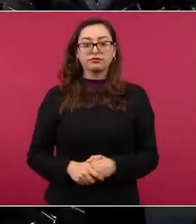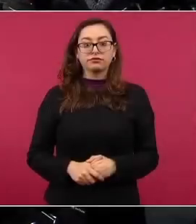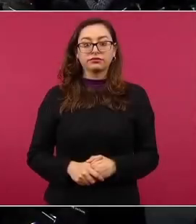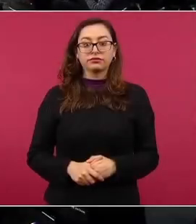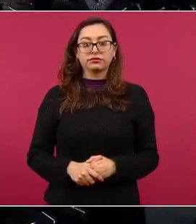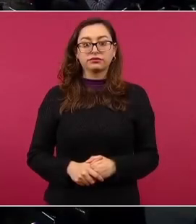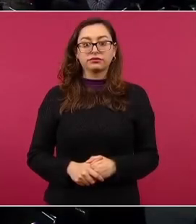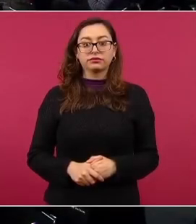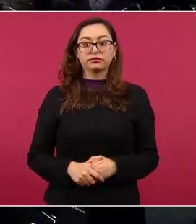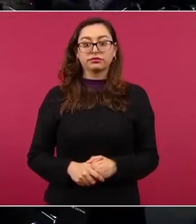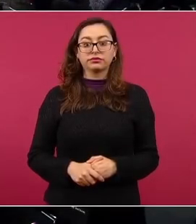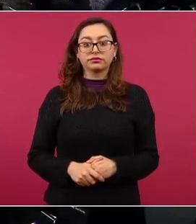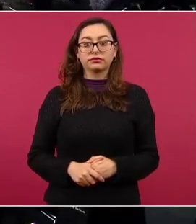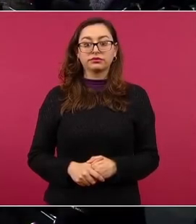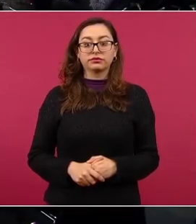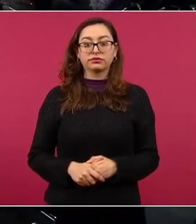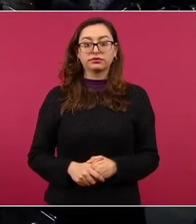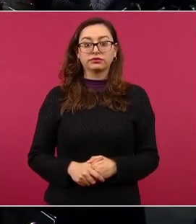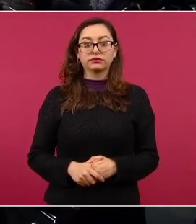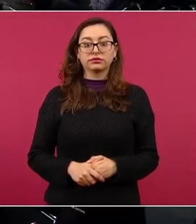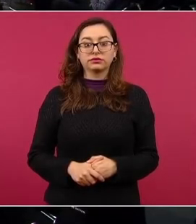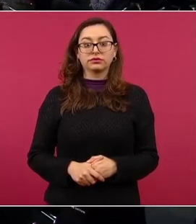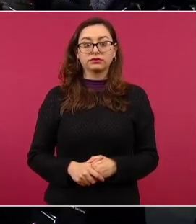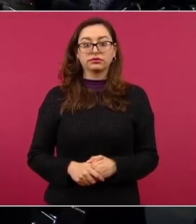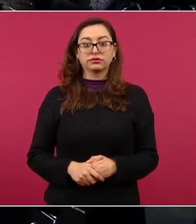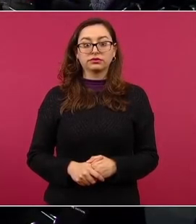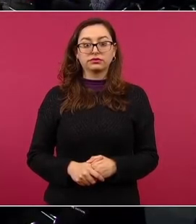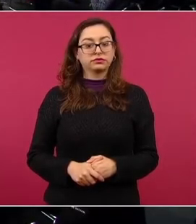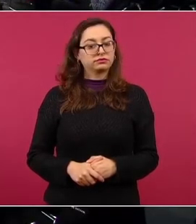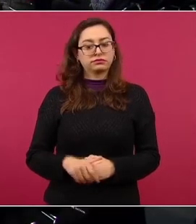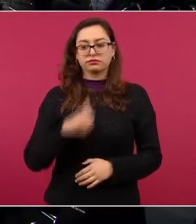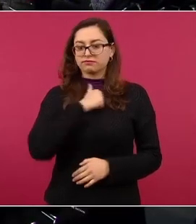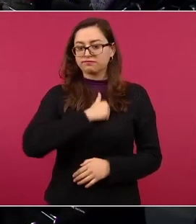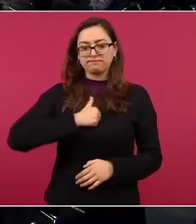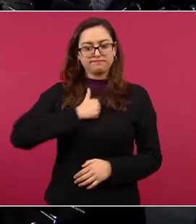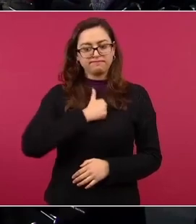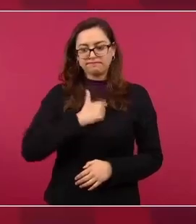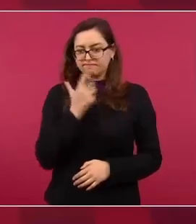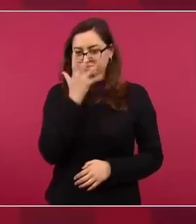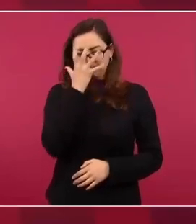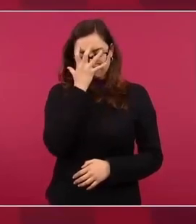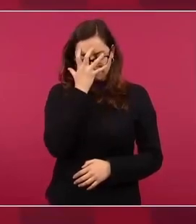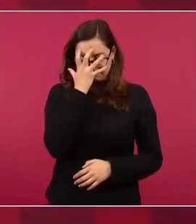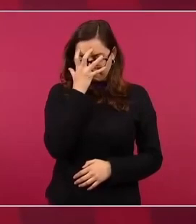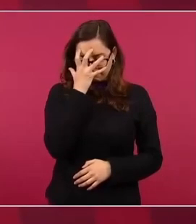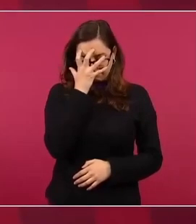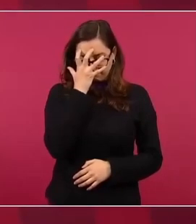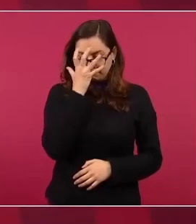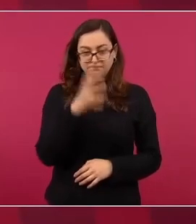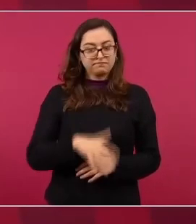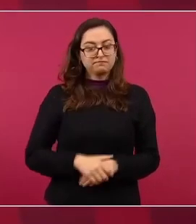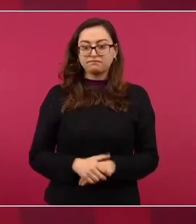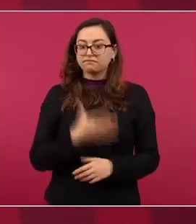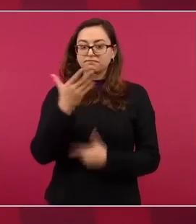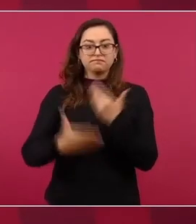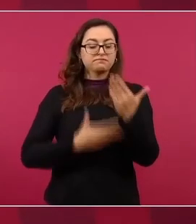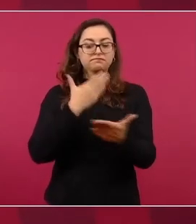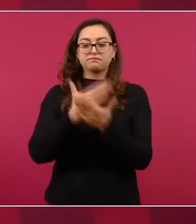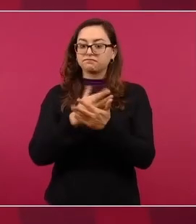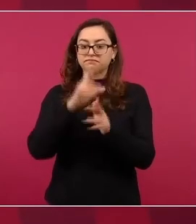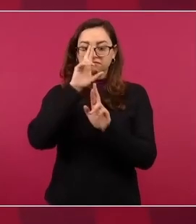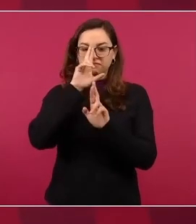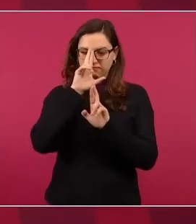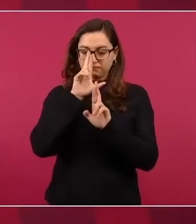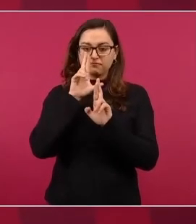Es muy lamentable, es una vergüenza, con todo respeto.